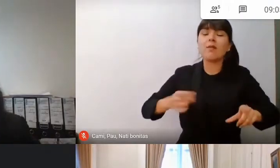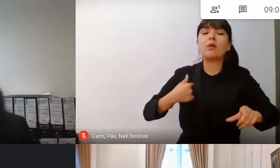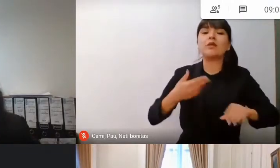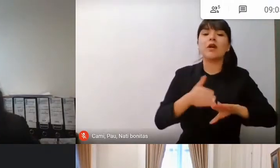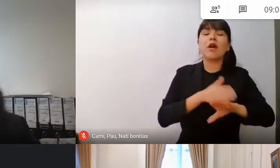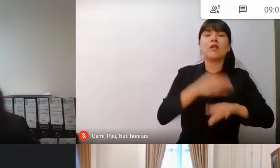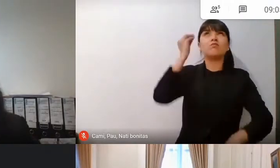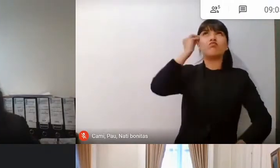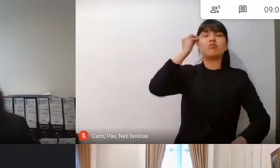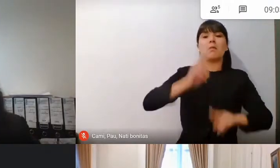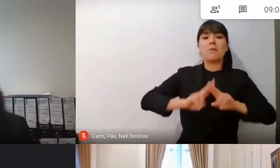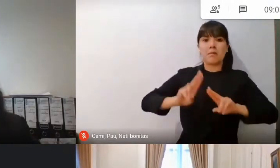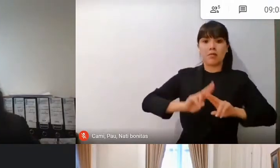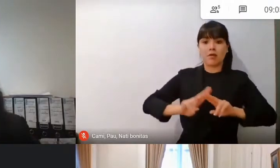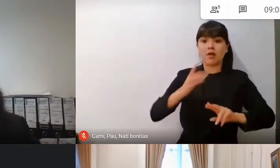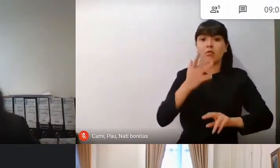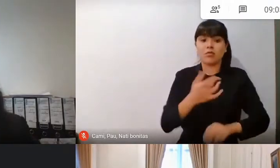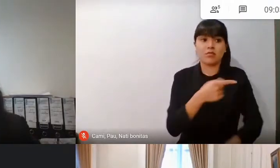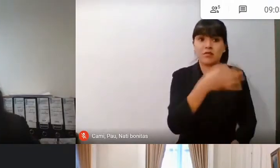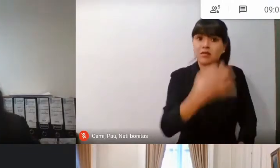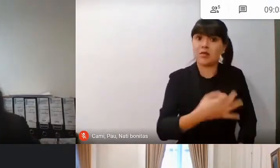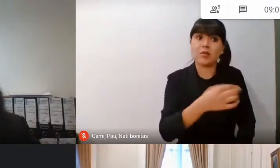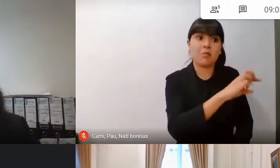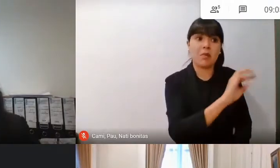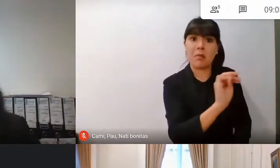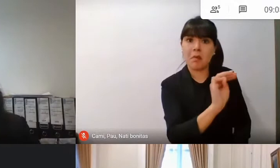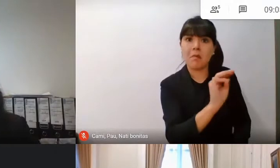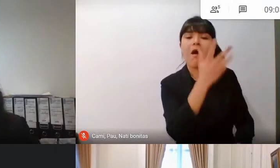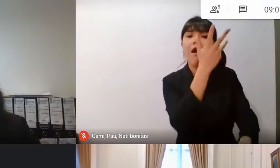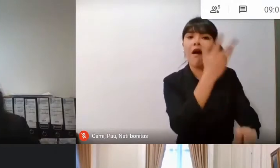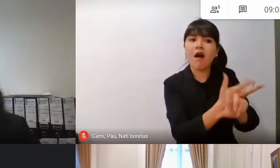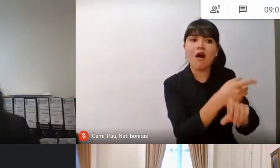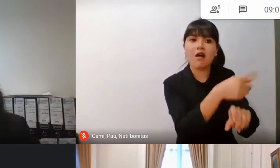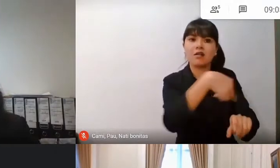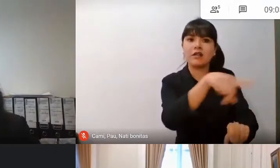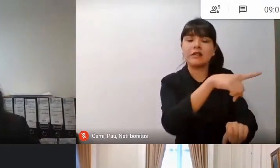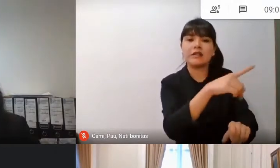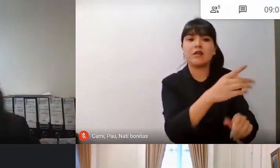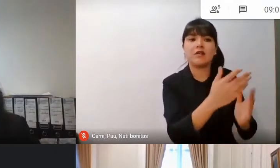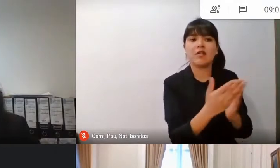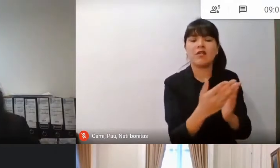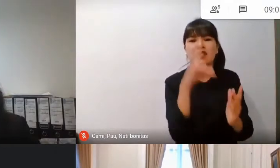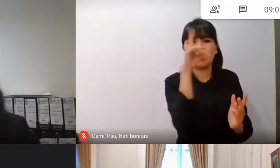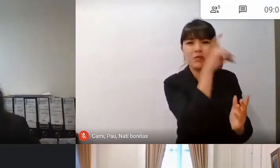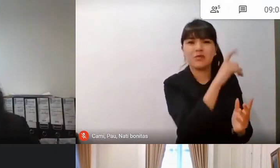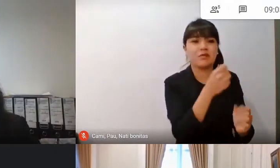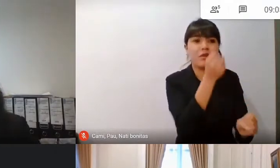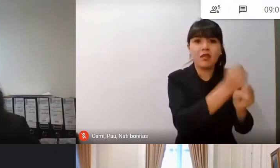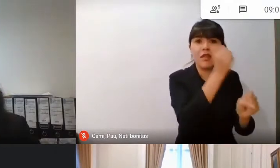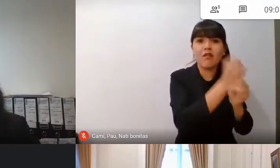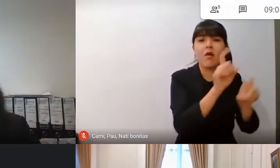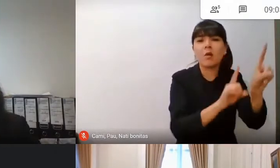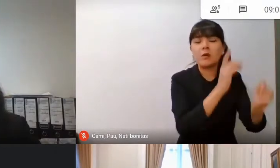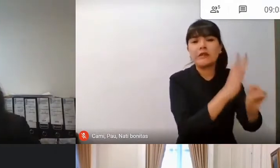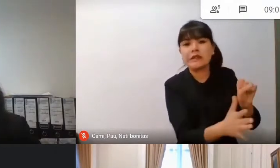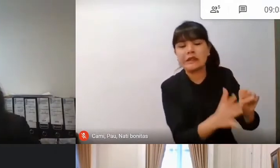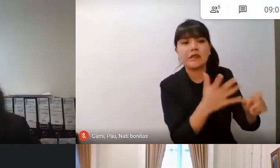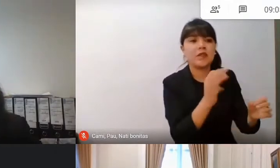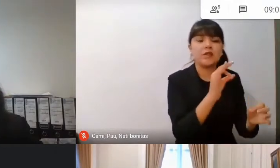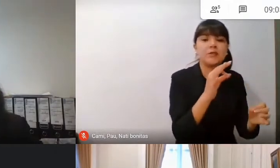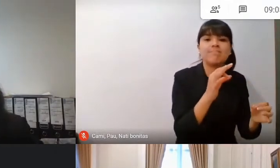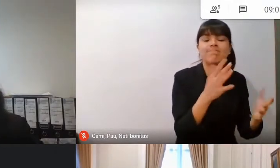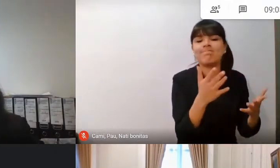muchos apoderados han tenido dificultades en su cotidianidad, en sus trabajos, y van a optar